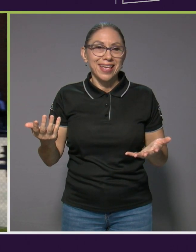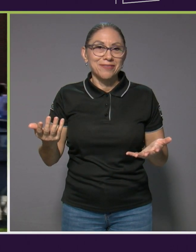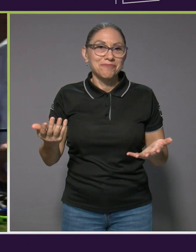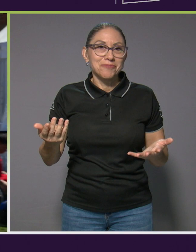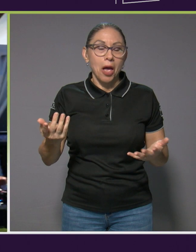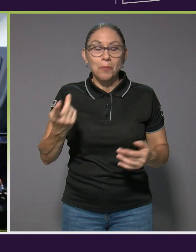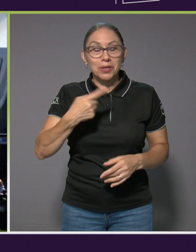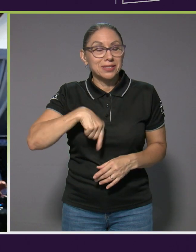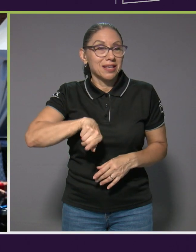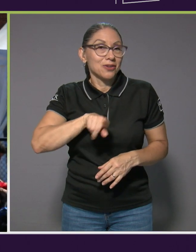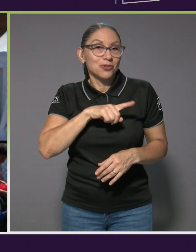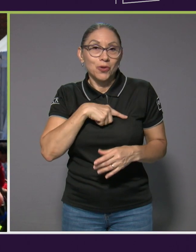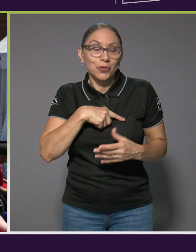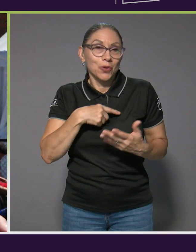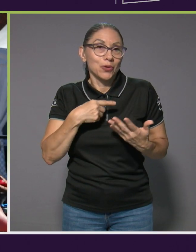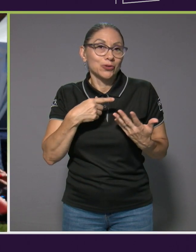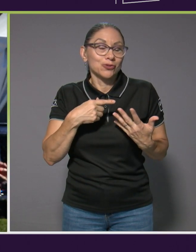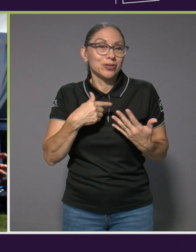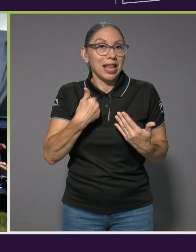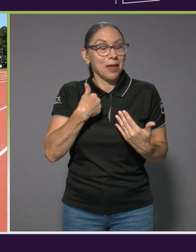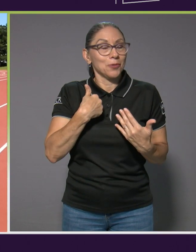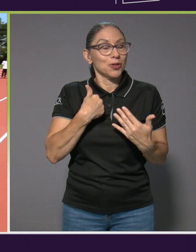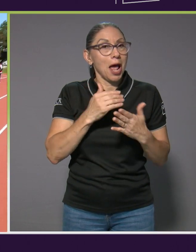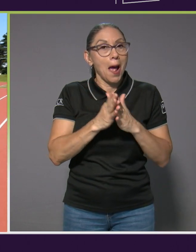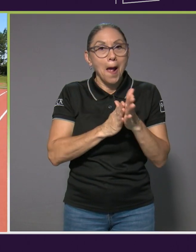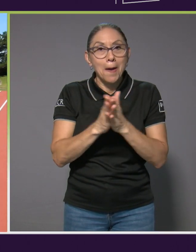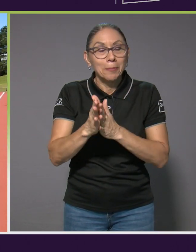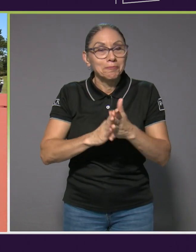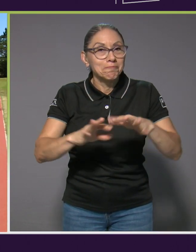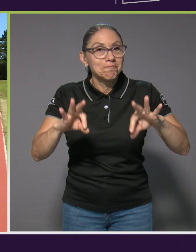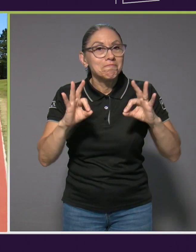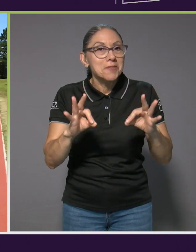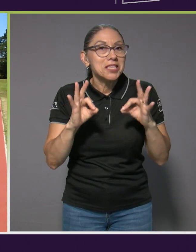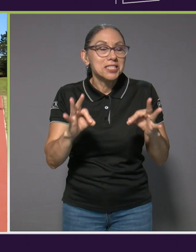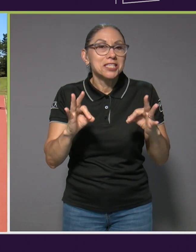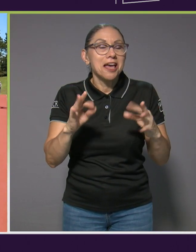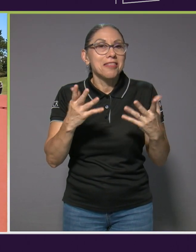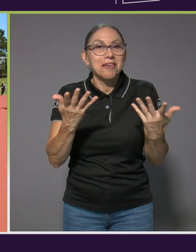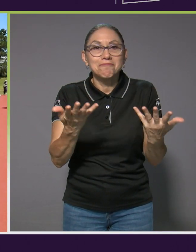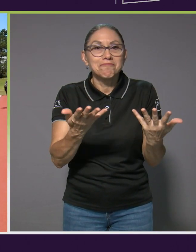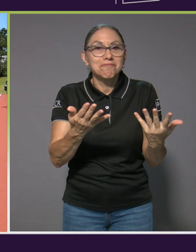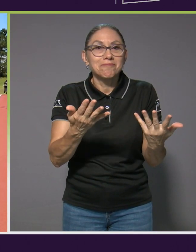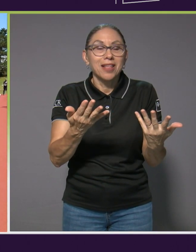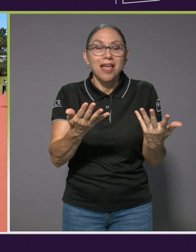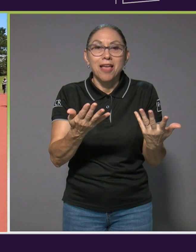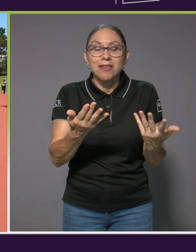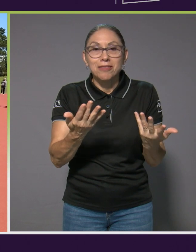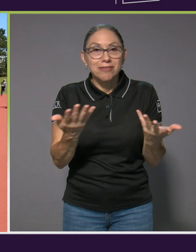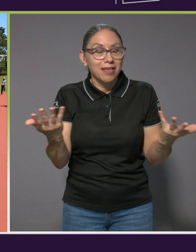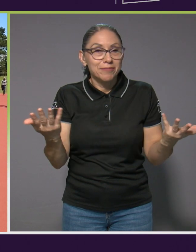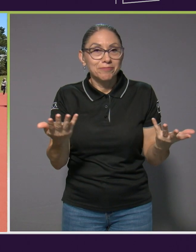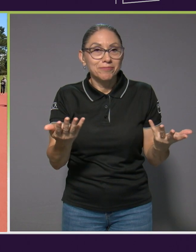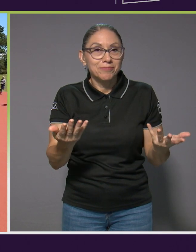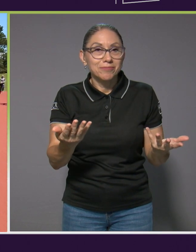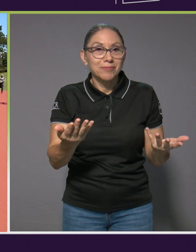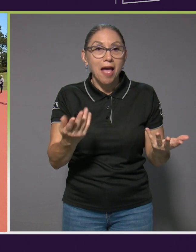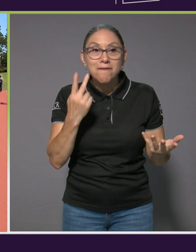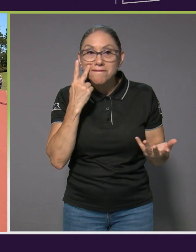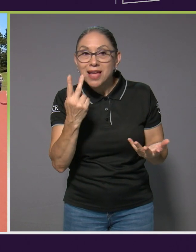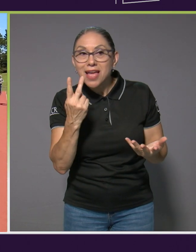topamos con la dicha de encontrarnos con algunas cosas de acá,